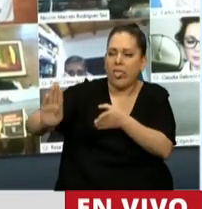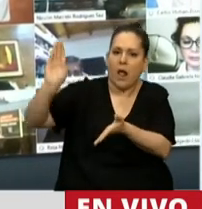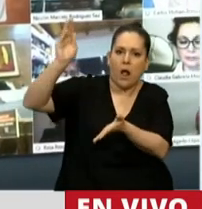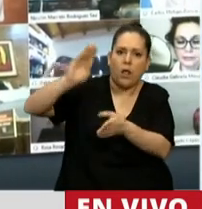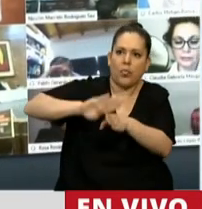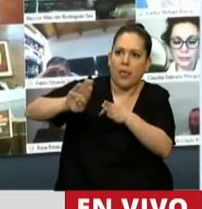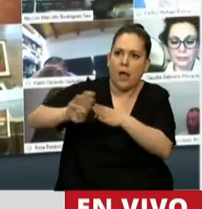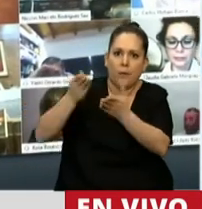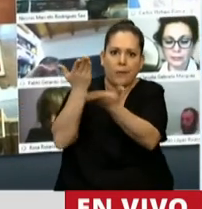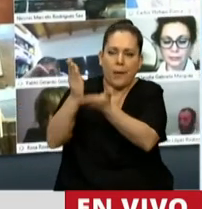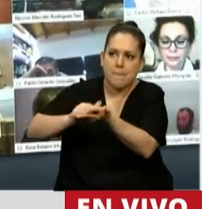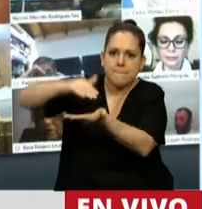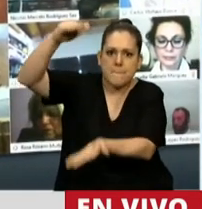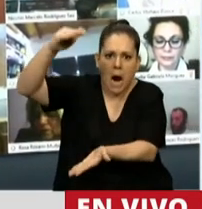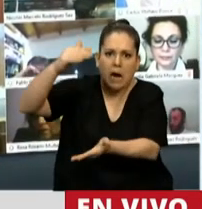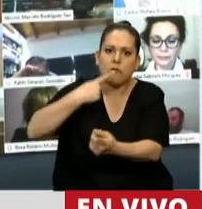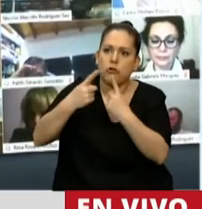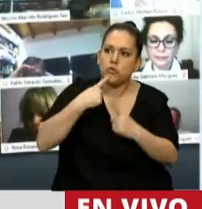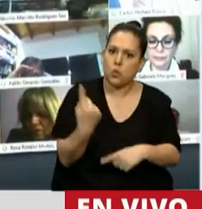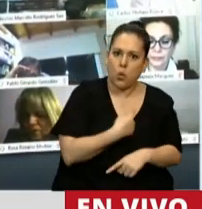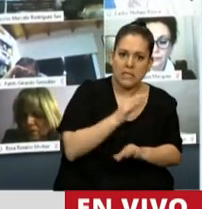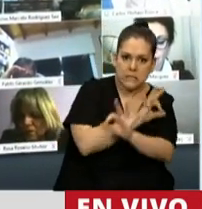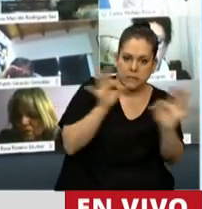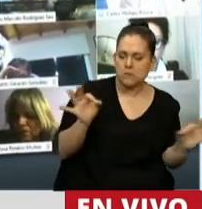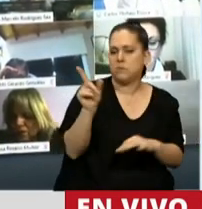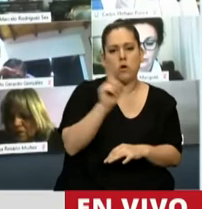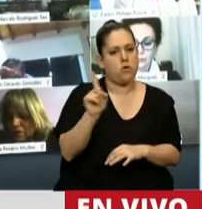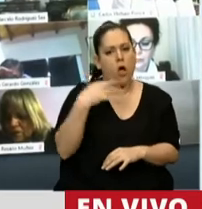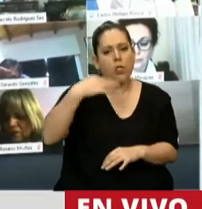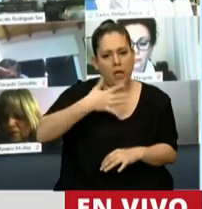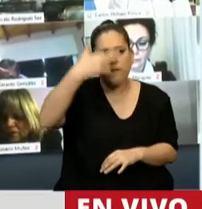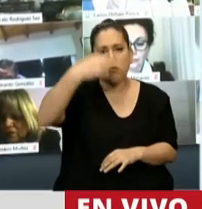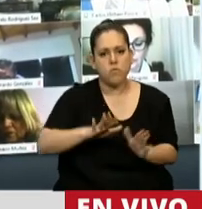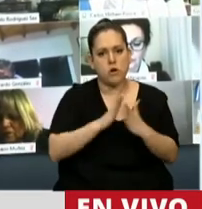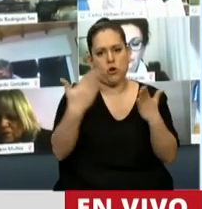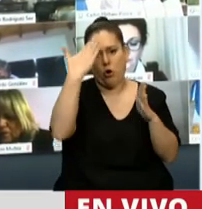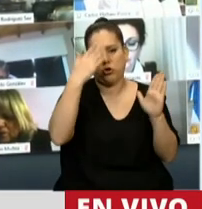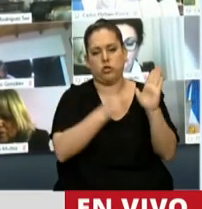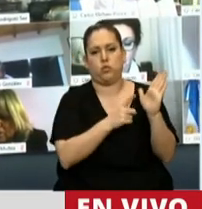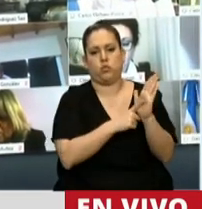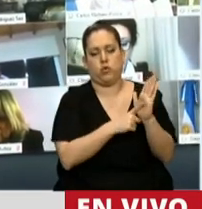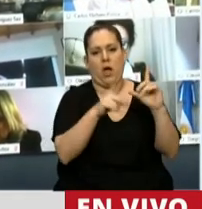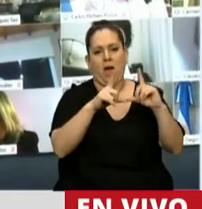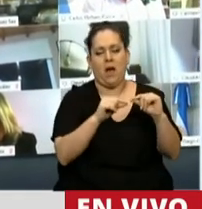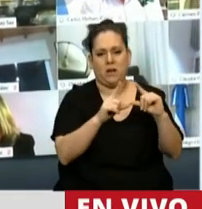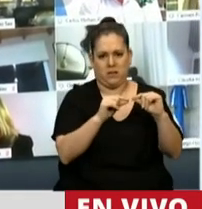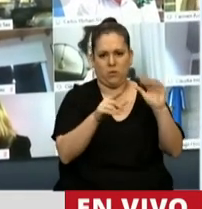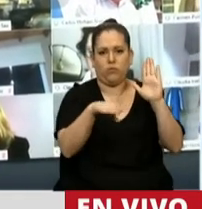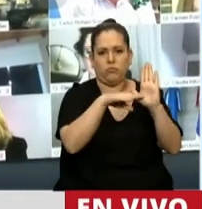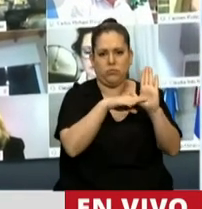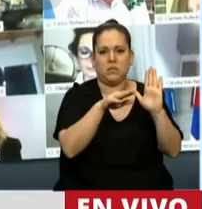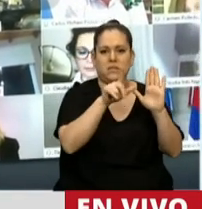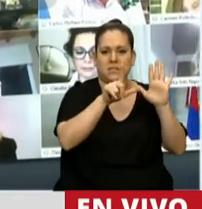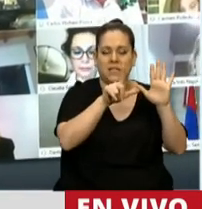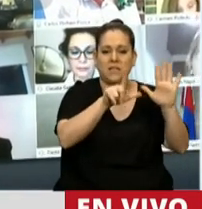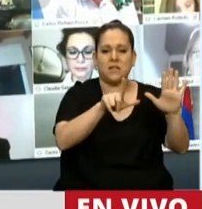pasado por el Congreso. Y esto lo establece nuestra Constitución Nacional del artículo 75. También nunca más contraer una